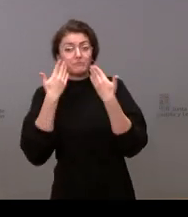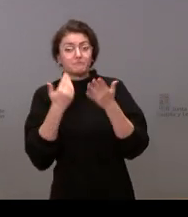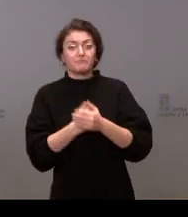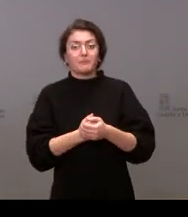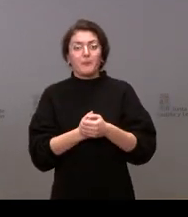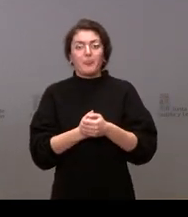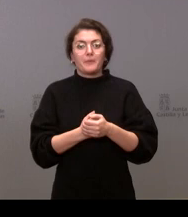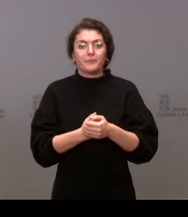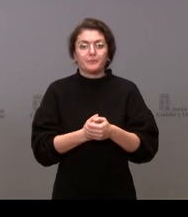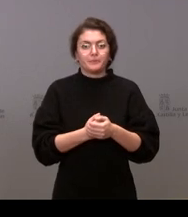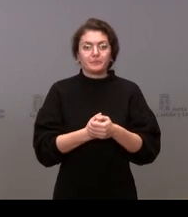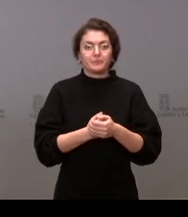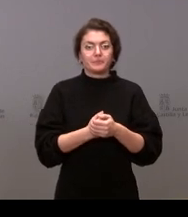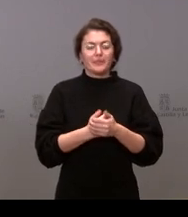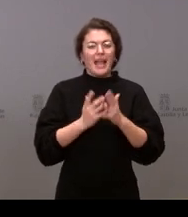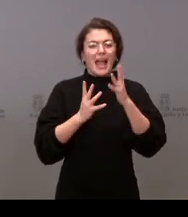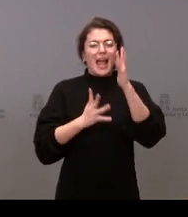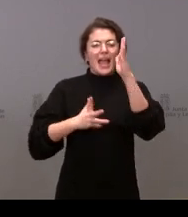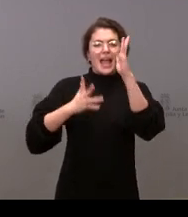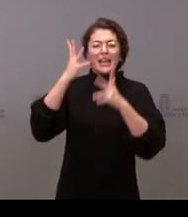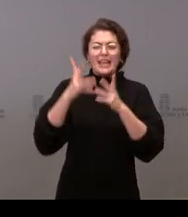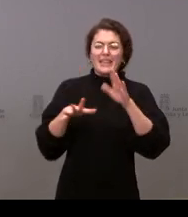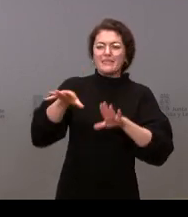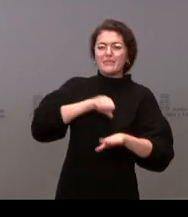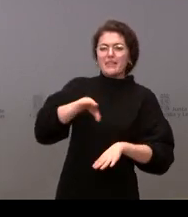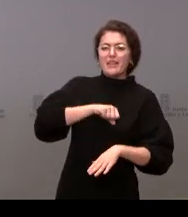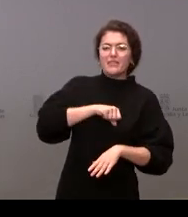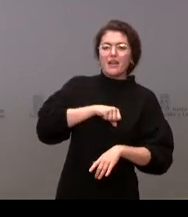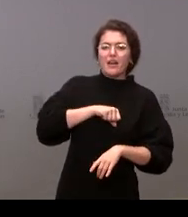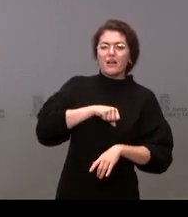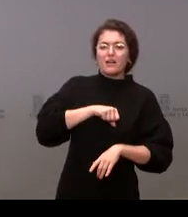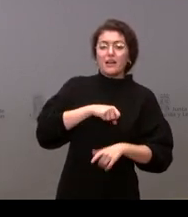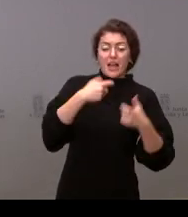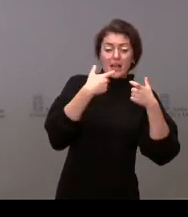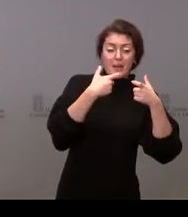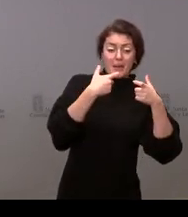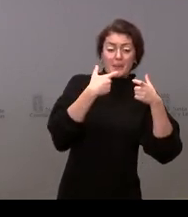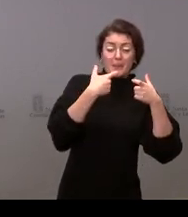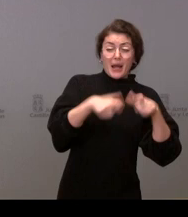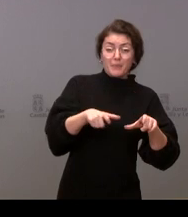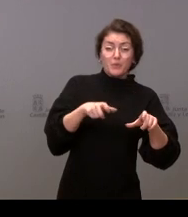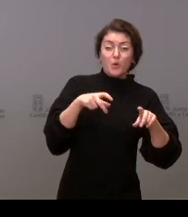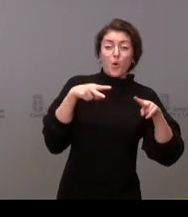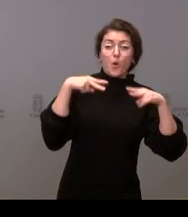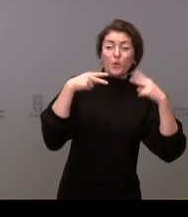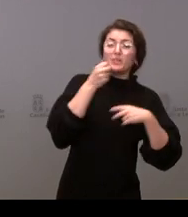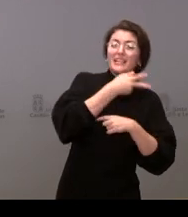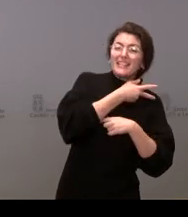incidencia se volverían a tomar restricciones en hostelería o eso está descartado absolutamente